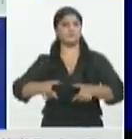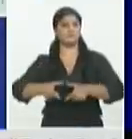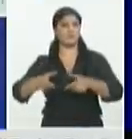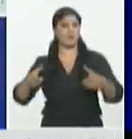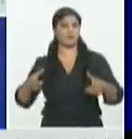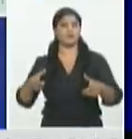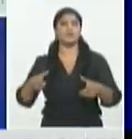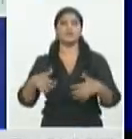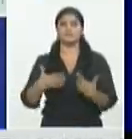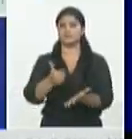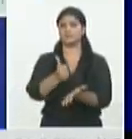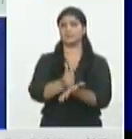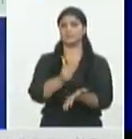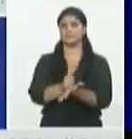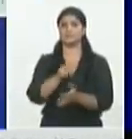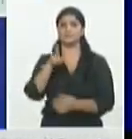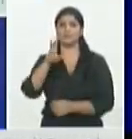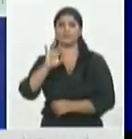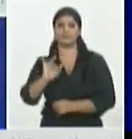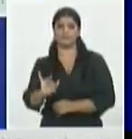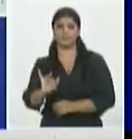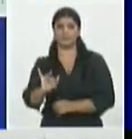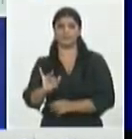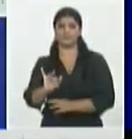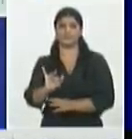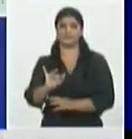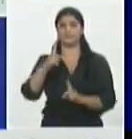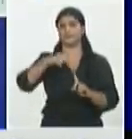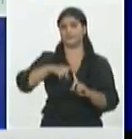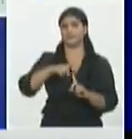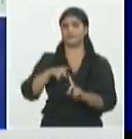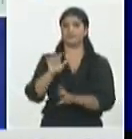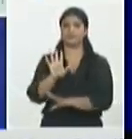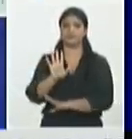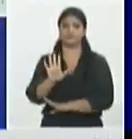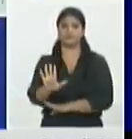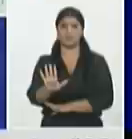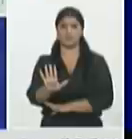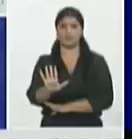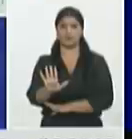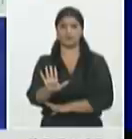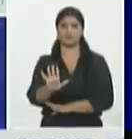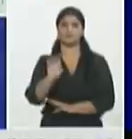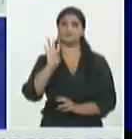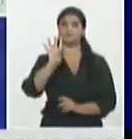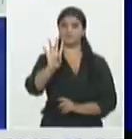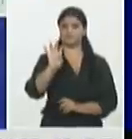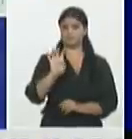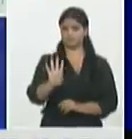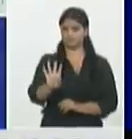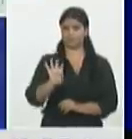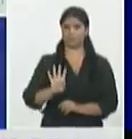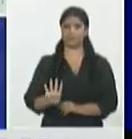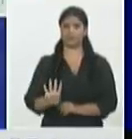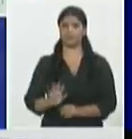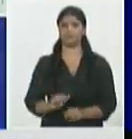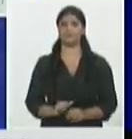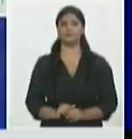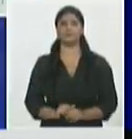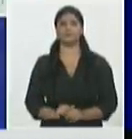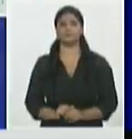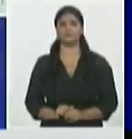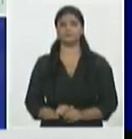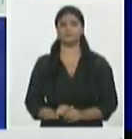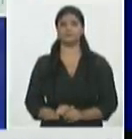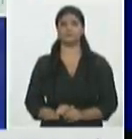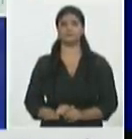Cabaiguan 5 Trinidad Aguasco y Jatibonico 4 cada uno Ciego de Ávila disminuye